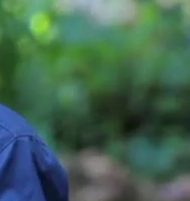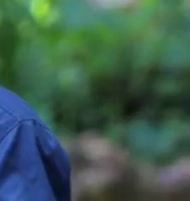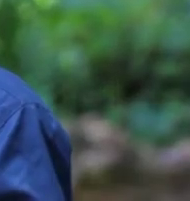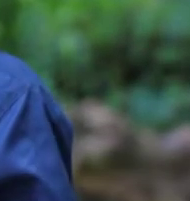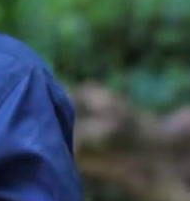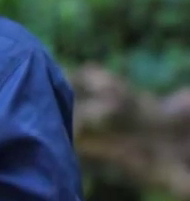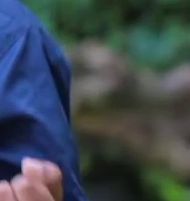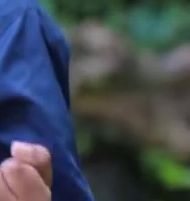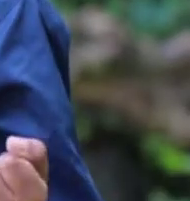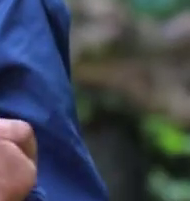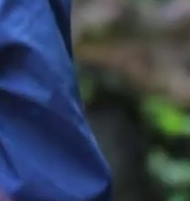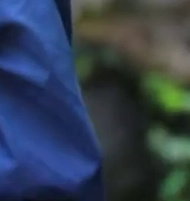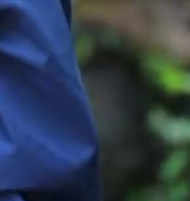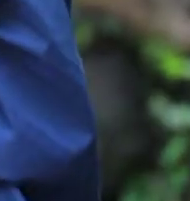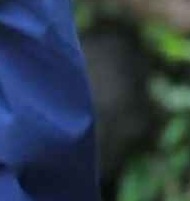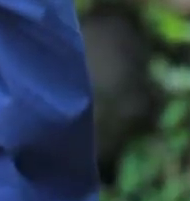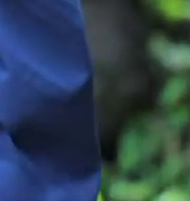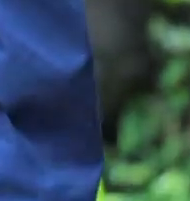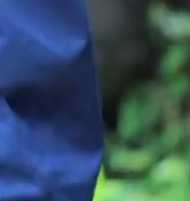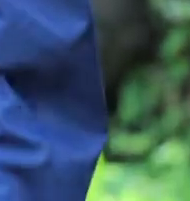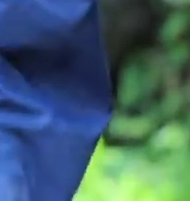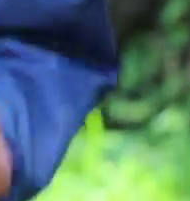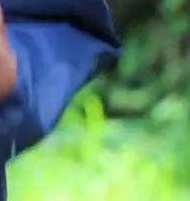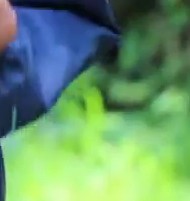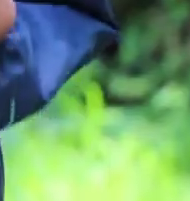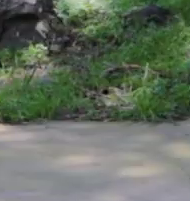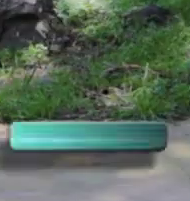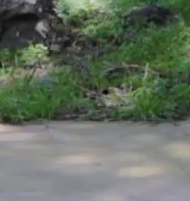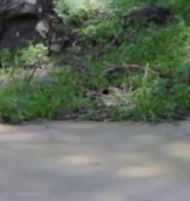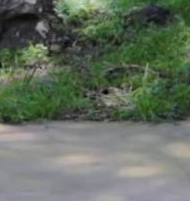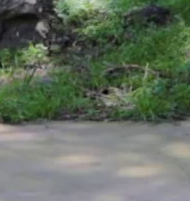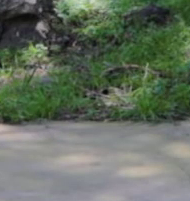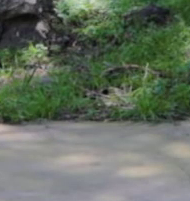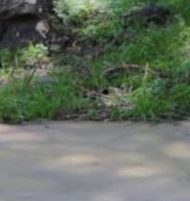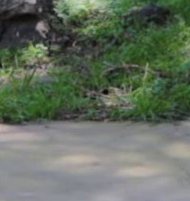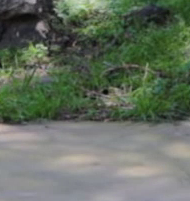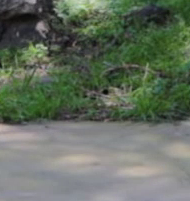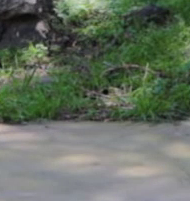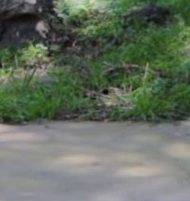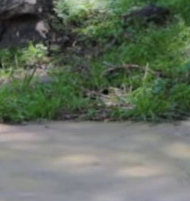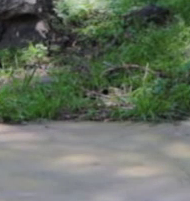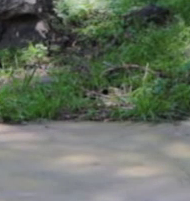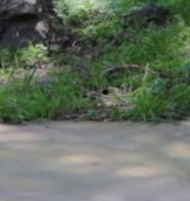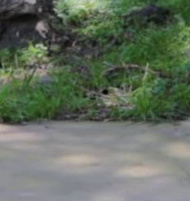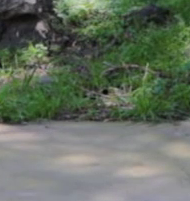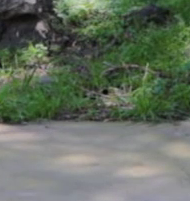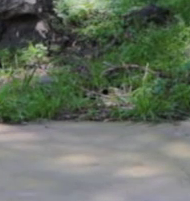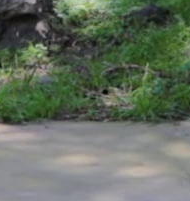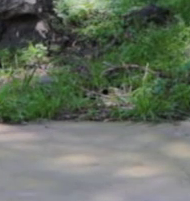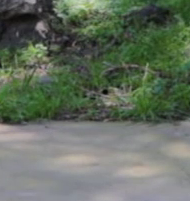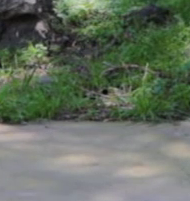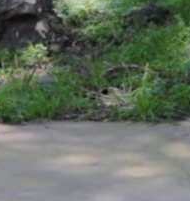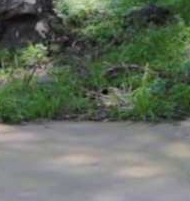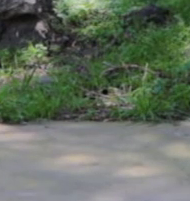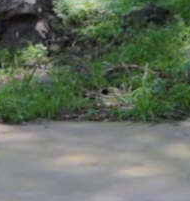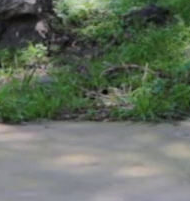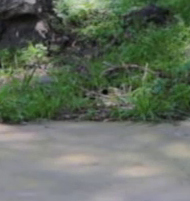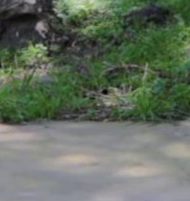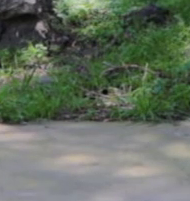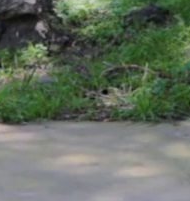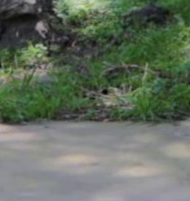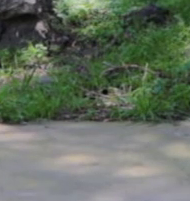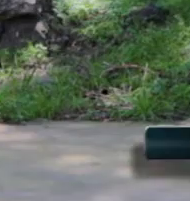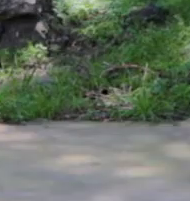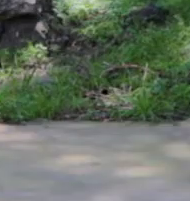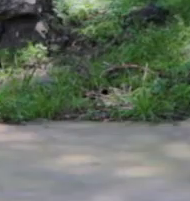Flexionamos a 90 grados. Bajamos, flexión, extensión, flexión, extensión. Muy bien,